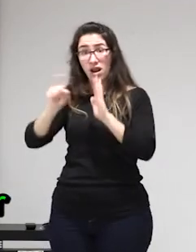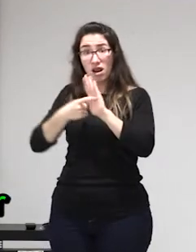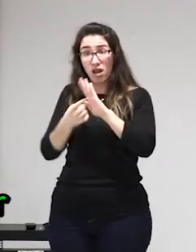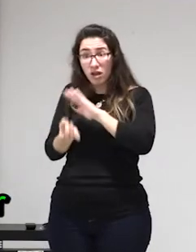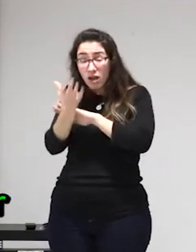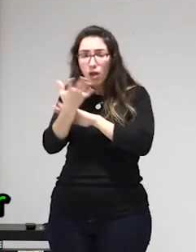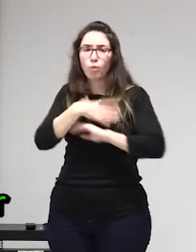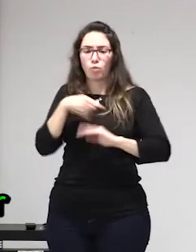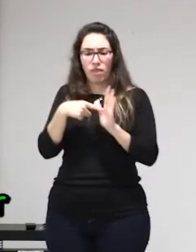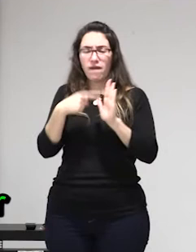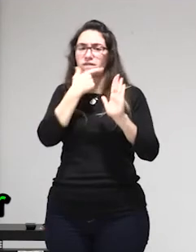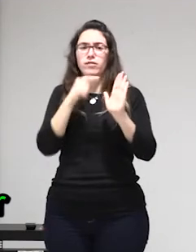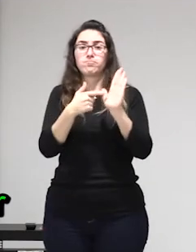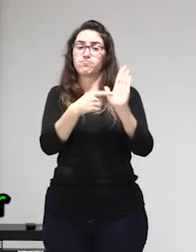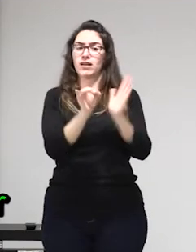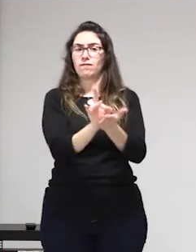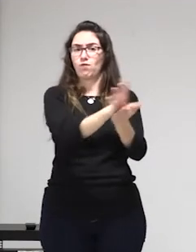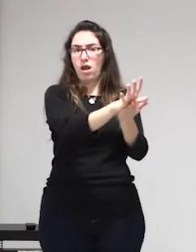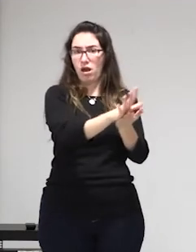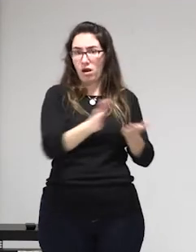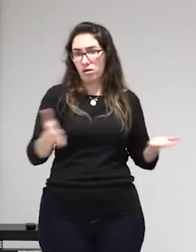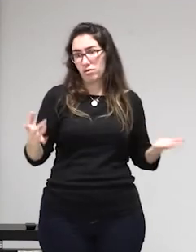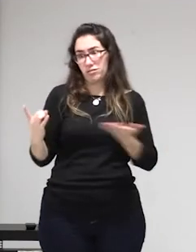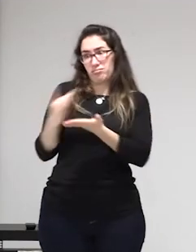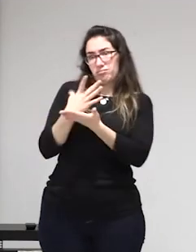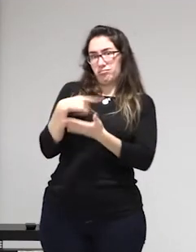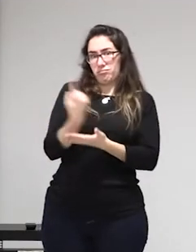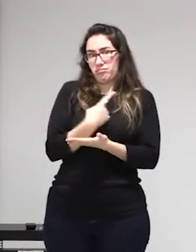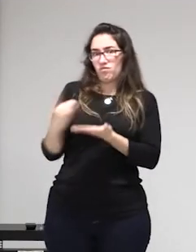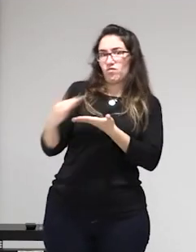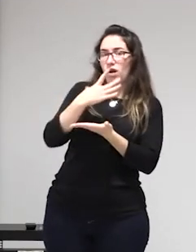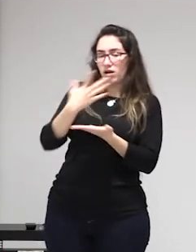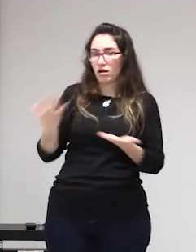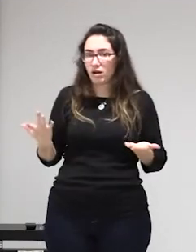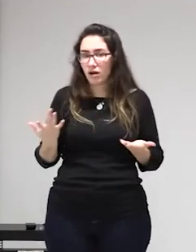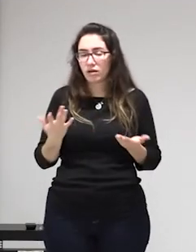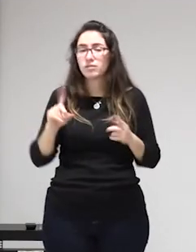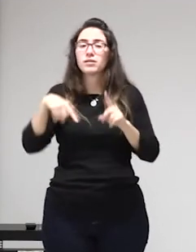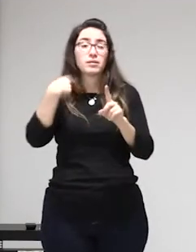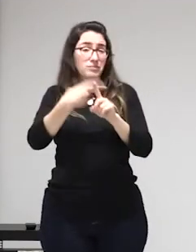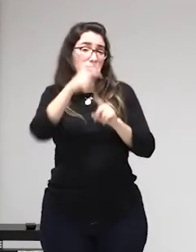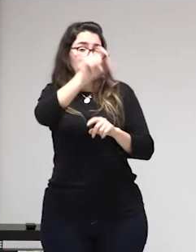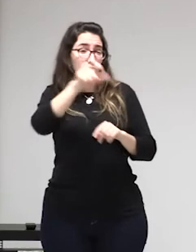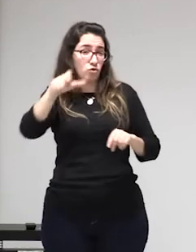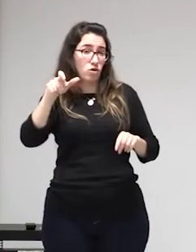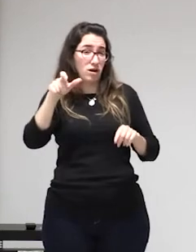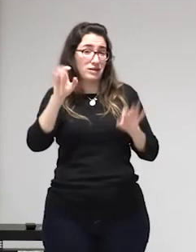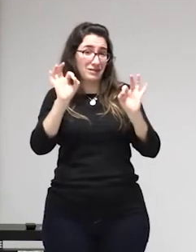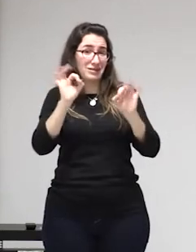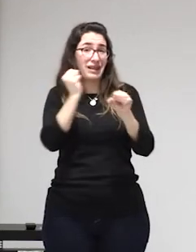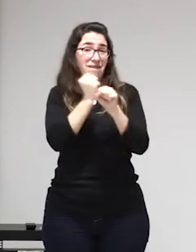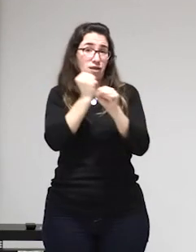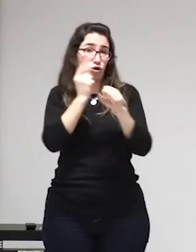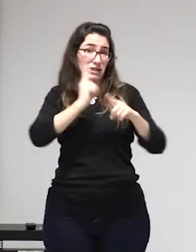tenemos que alquilar espacios que están bueno donde los precios están infladísimos o sea hay un a